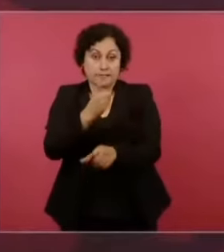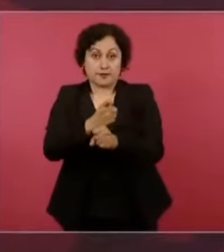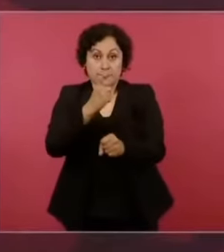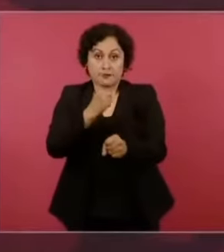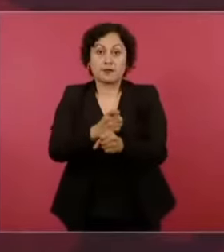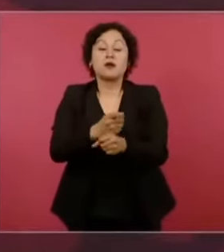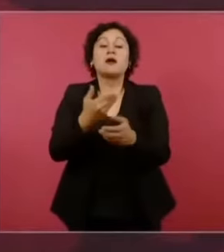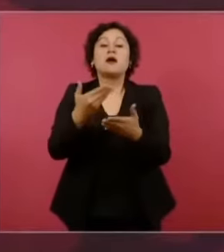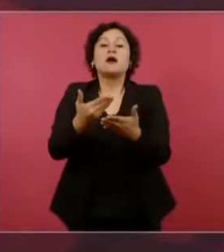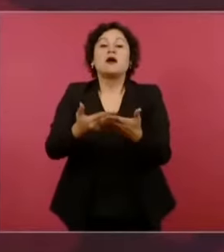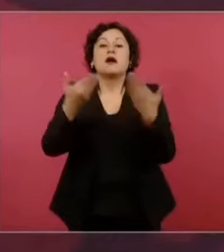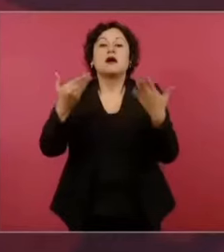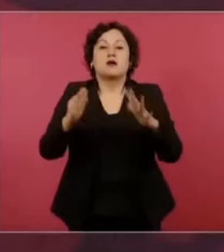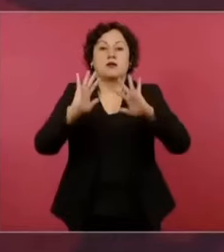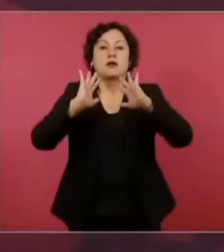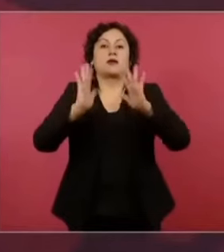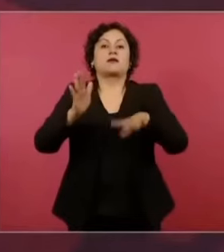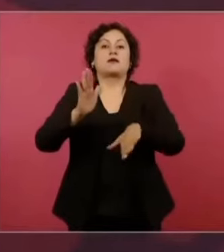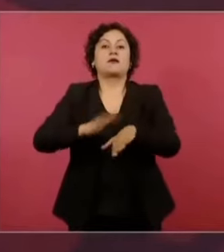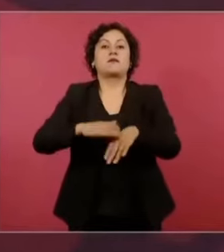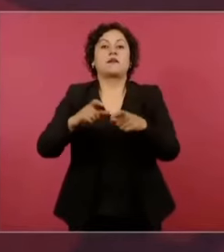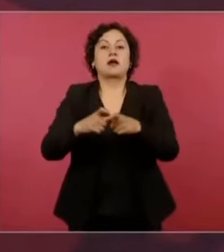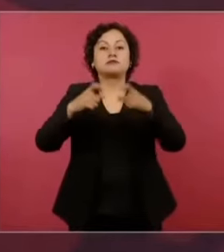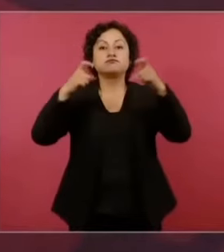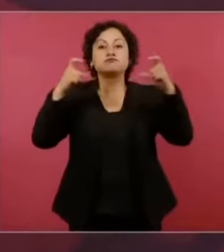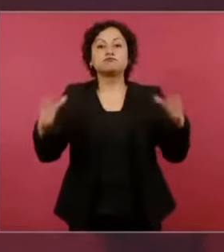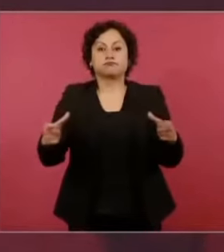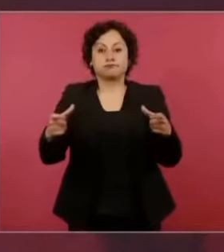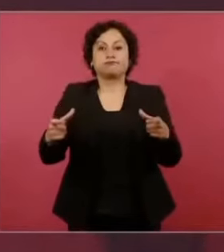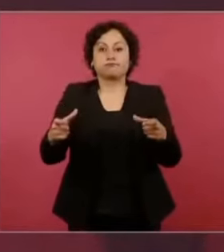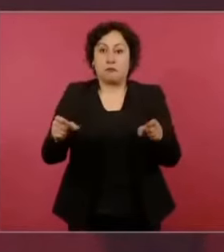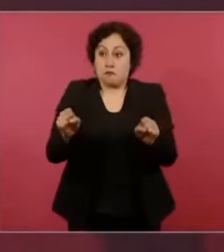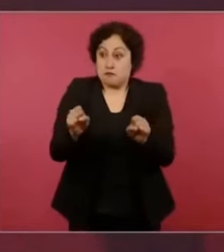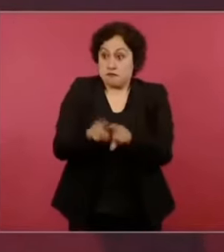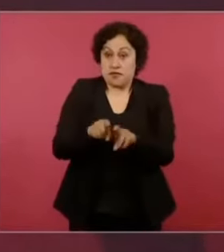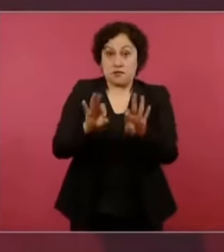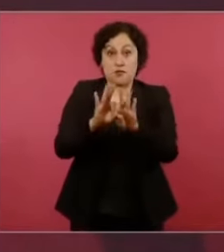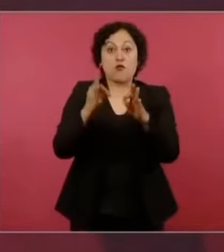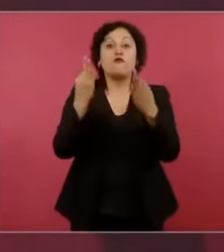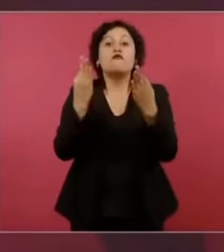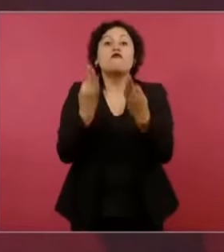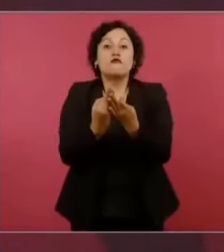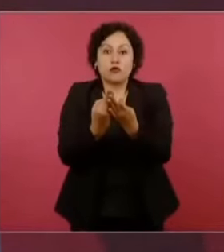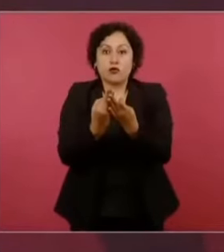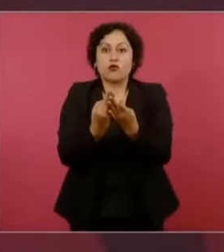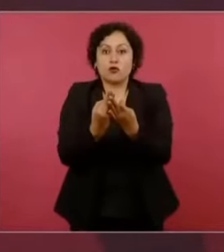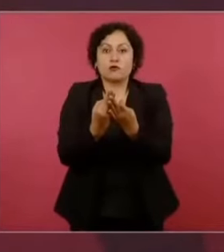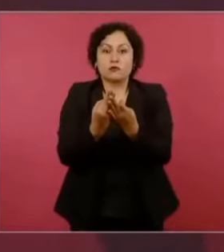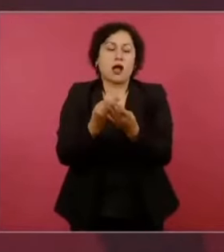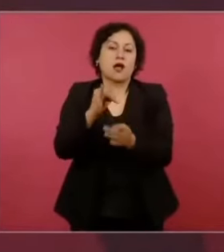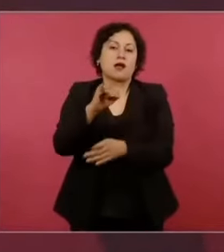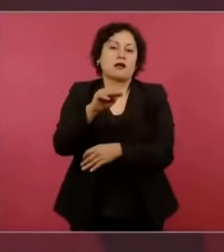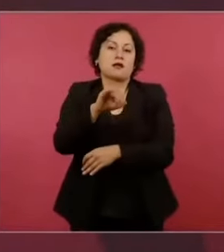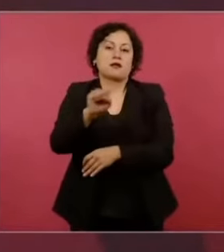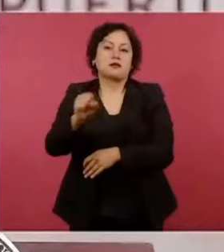hoy se encuentra enriquecido con la fusión de un mismo modelo que será el modelo INBIENESTAR.